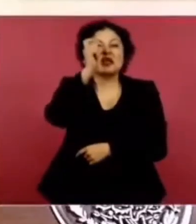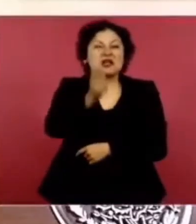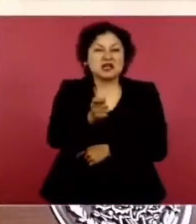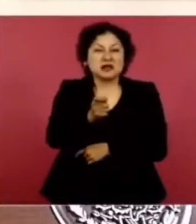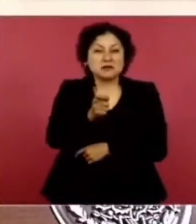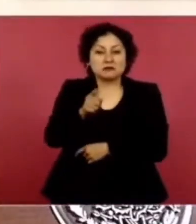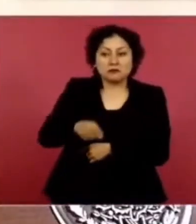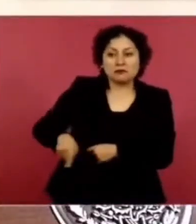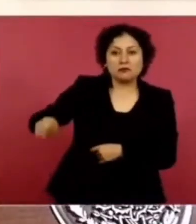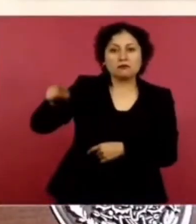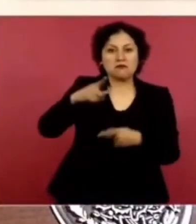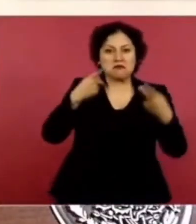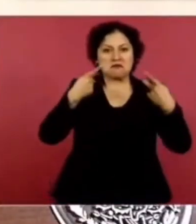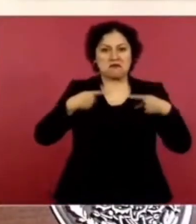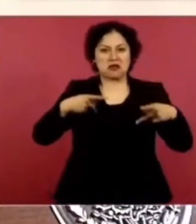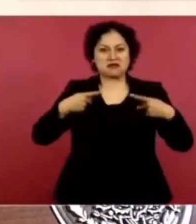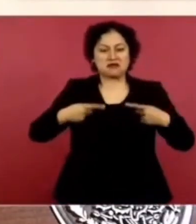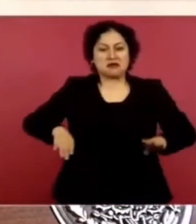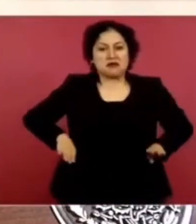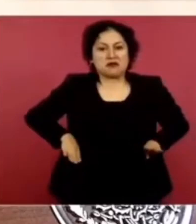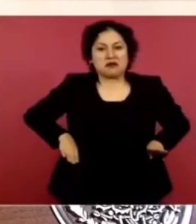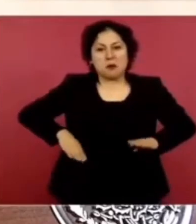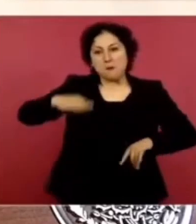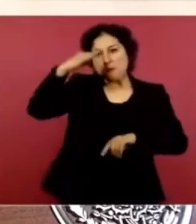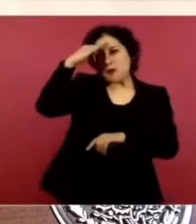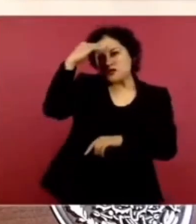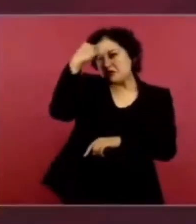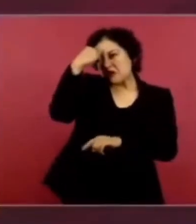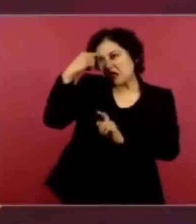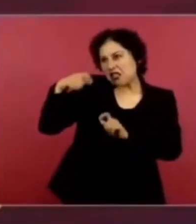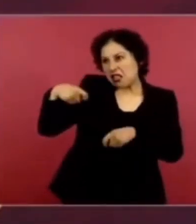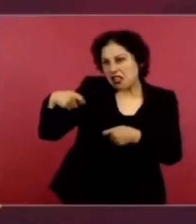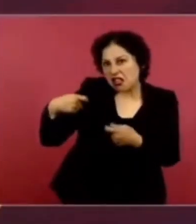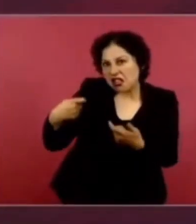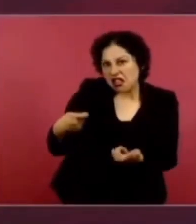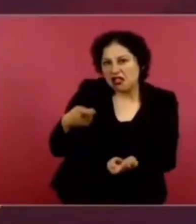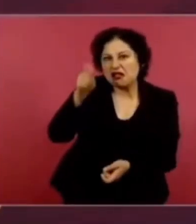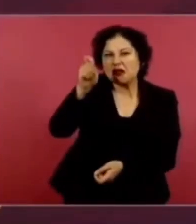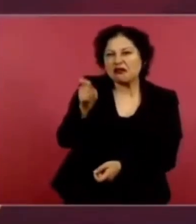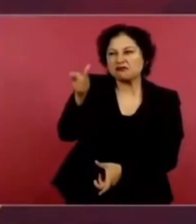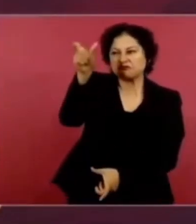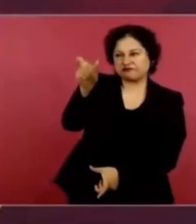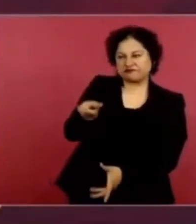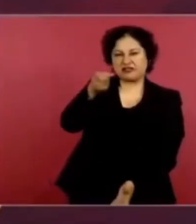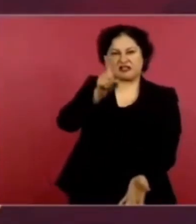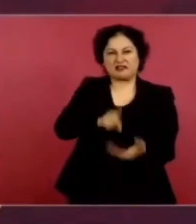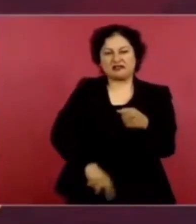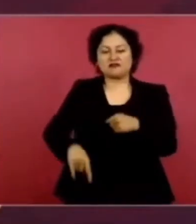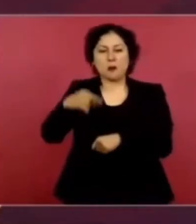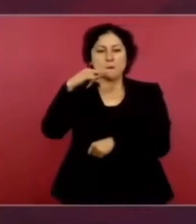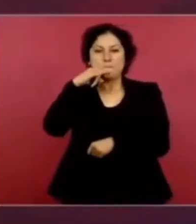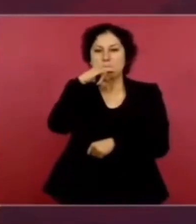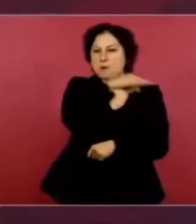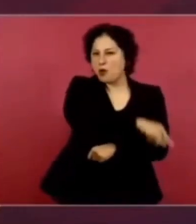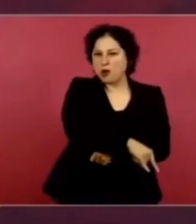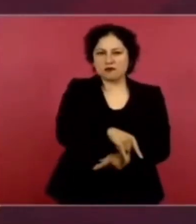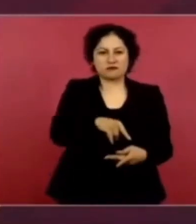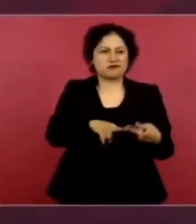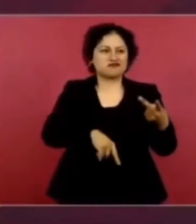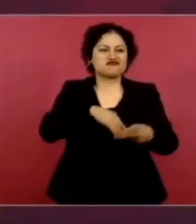son muy hipócritas, son muy corruptos